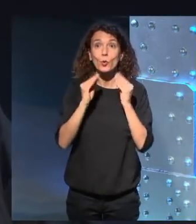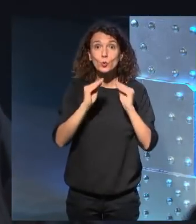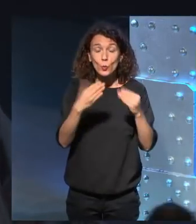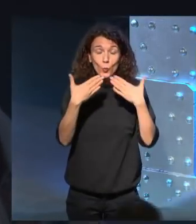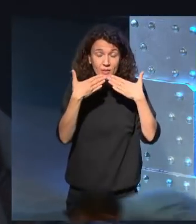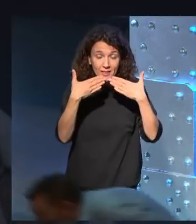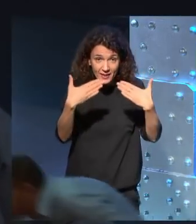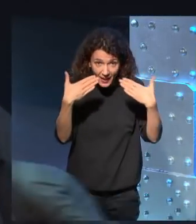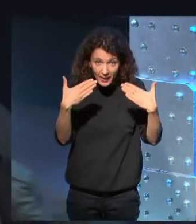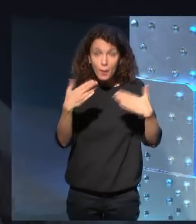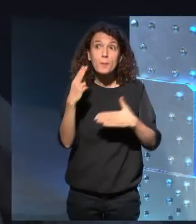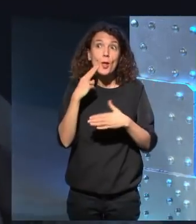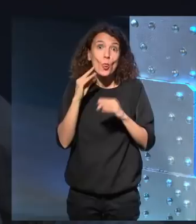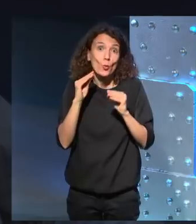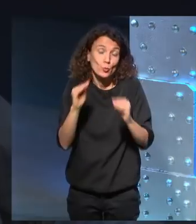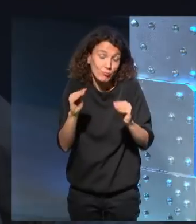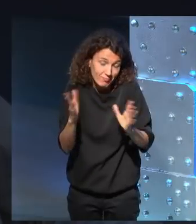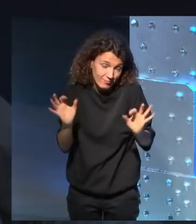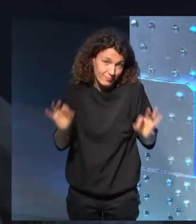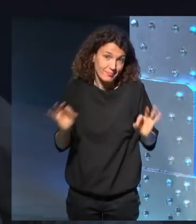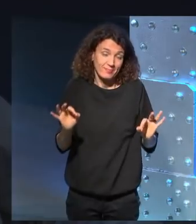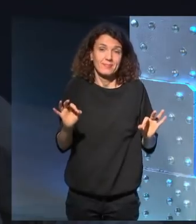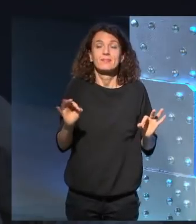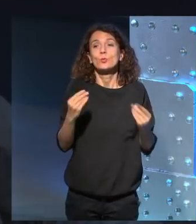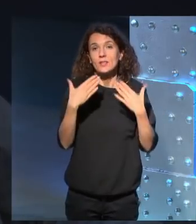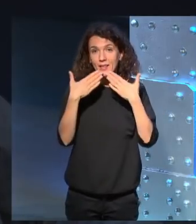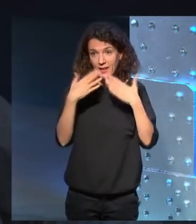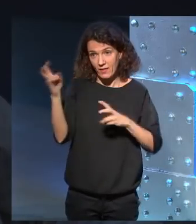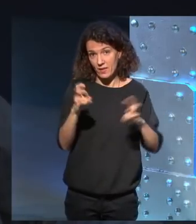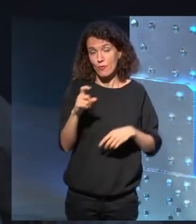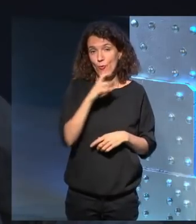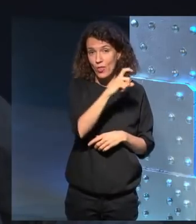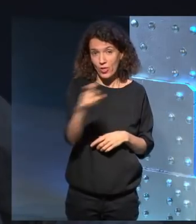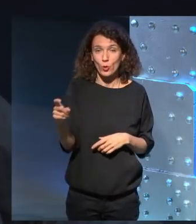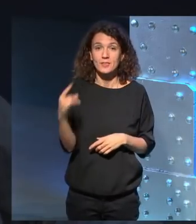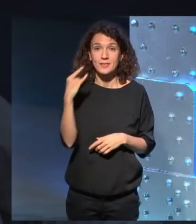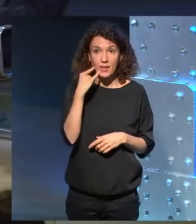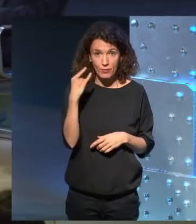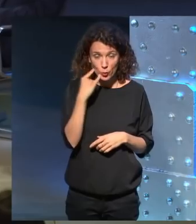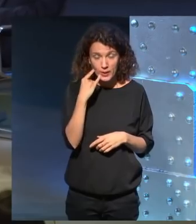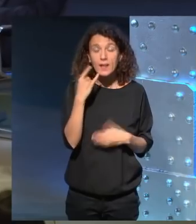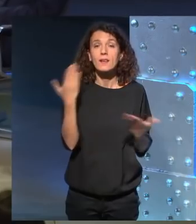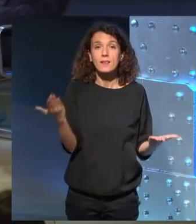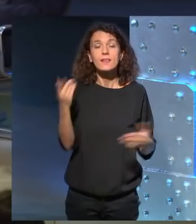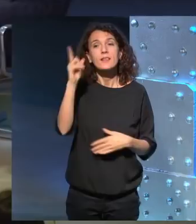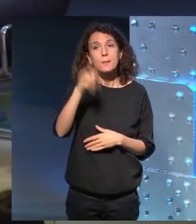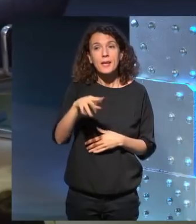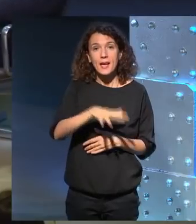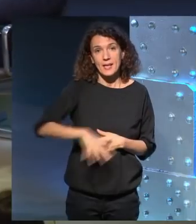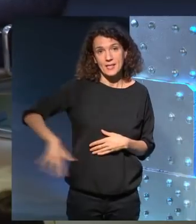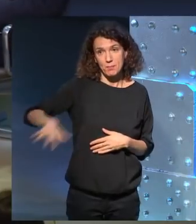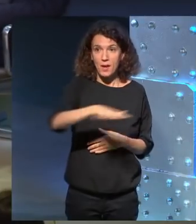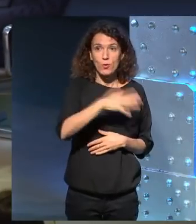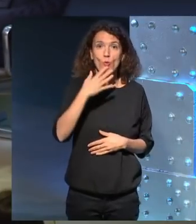y por su terror y muchas gracias por venir a la Fundación Telefónica al espacio